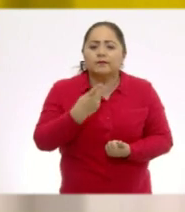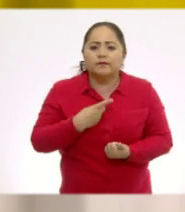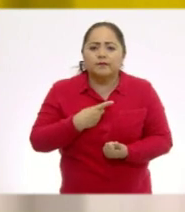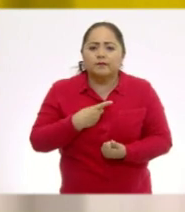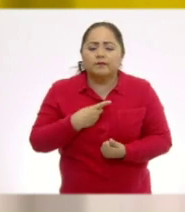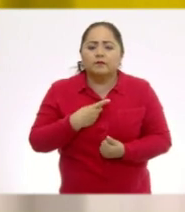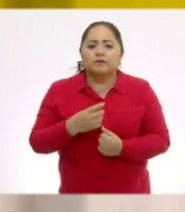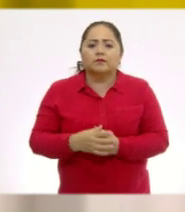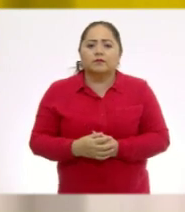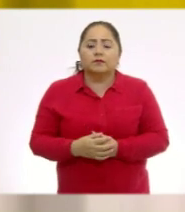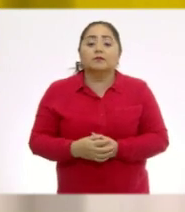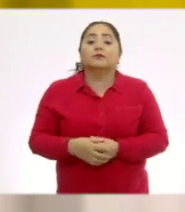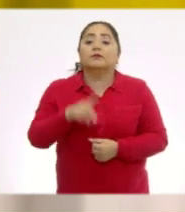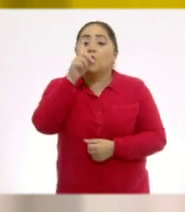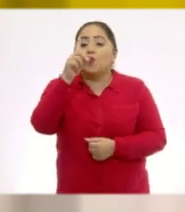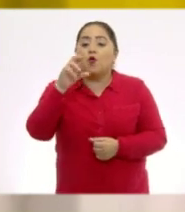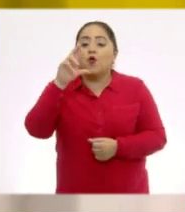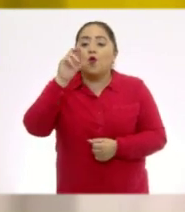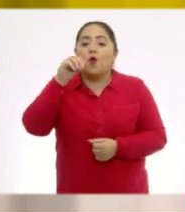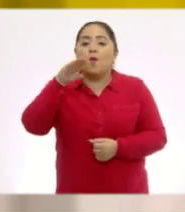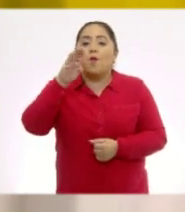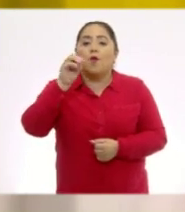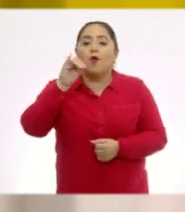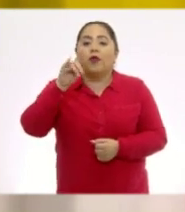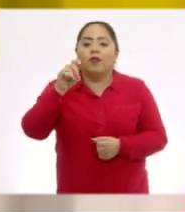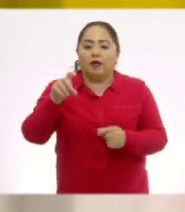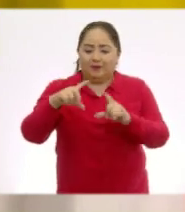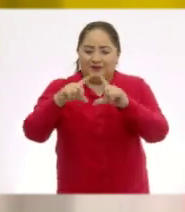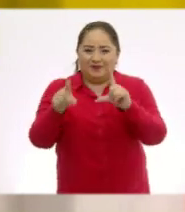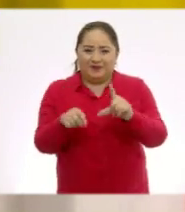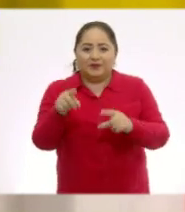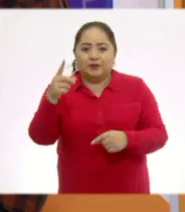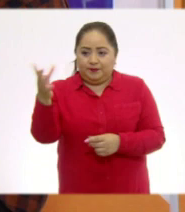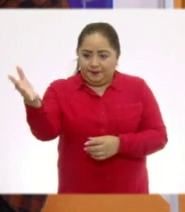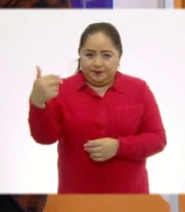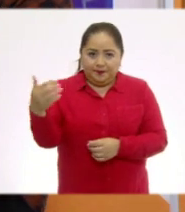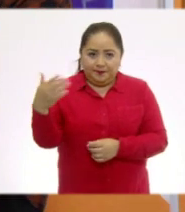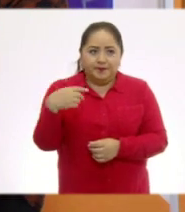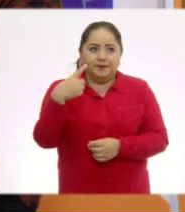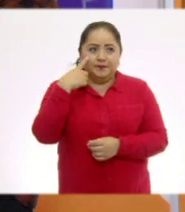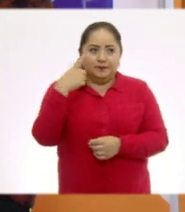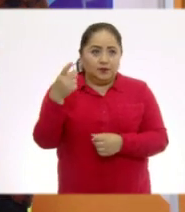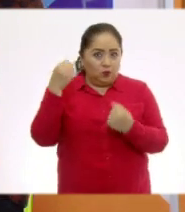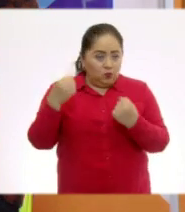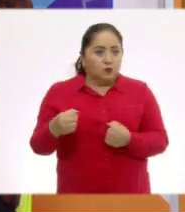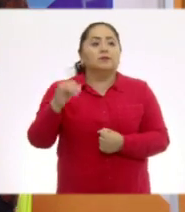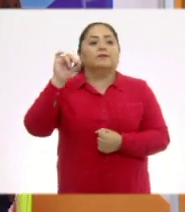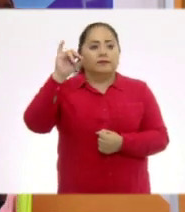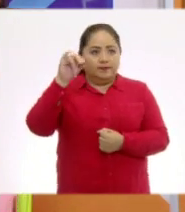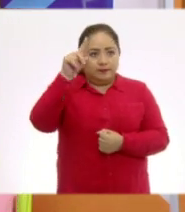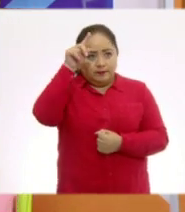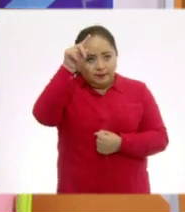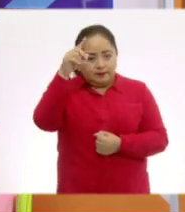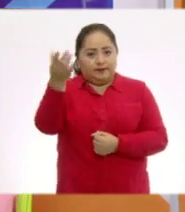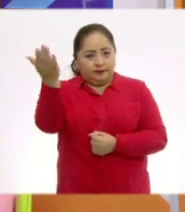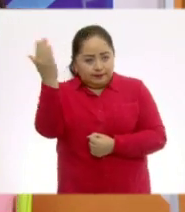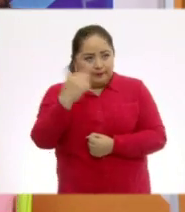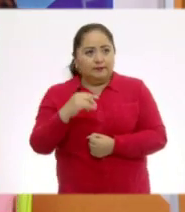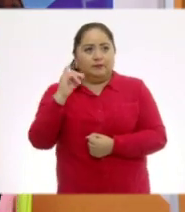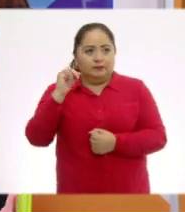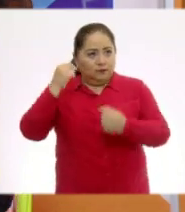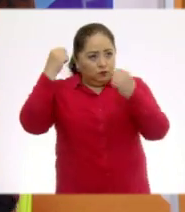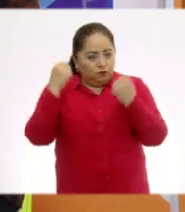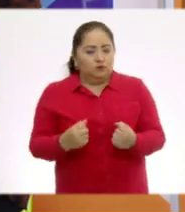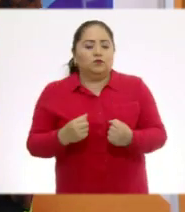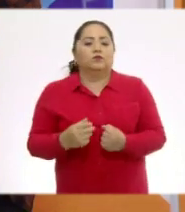Que tome el romboide. El romboide. Toma el romboide. ¿Seguro, Carlos? Carlos, ¿estás seguro? Ok. El